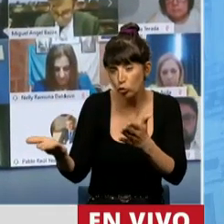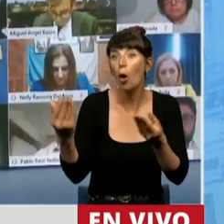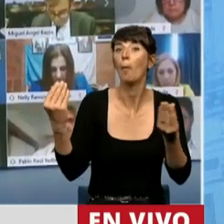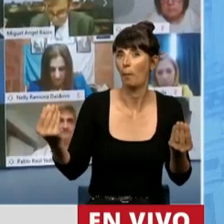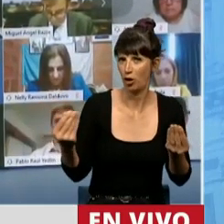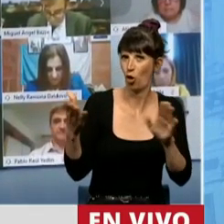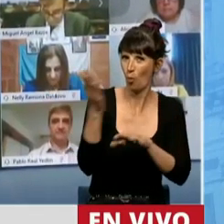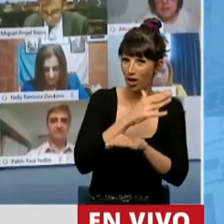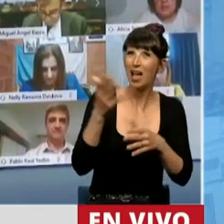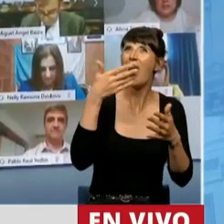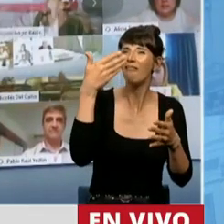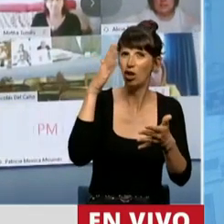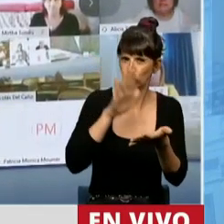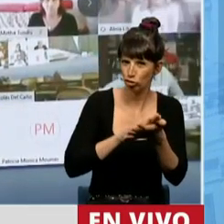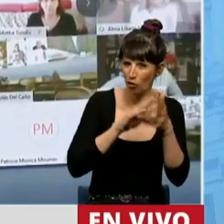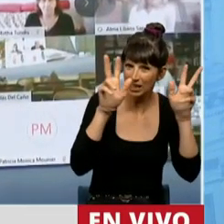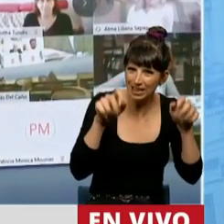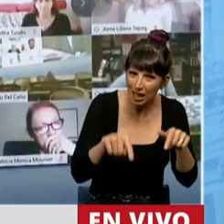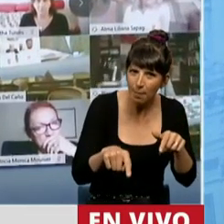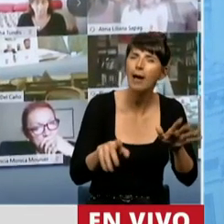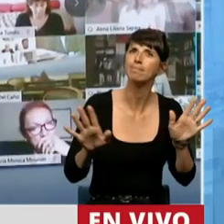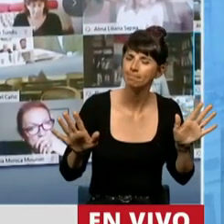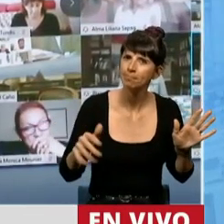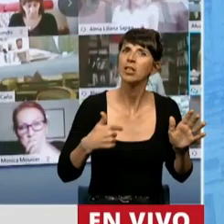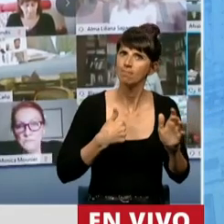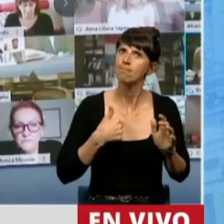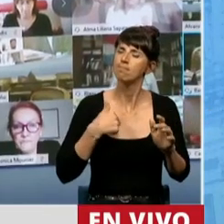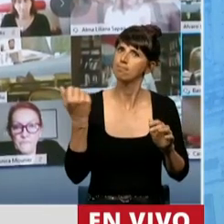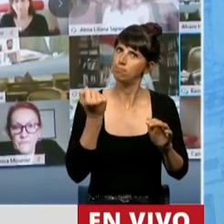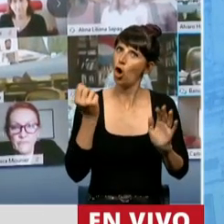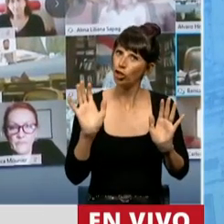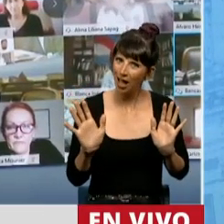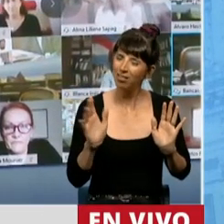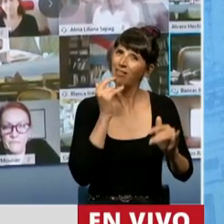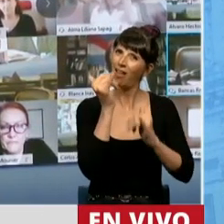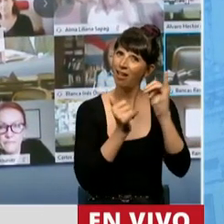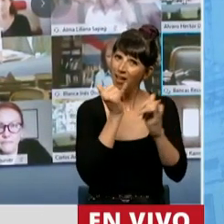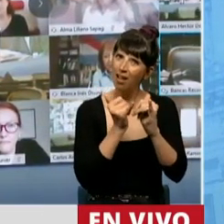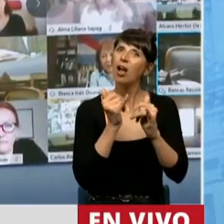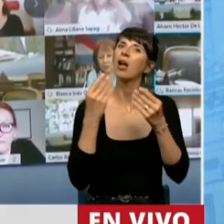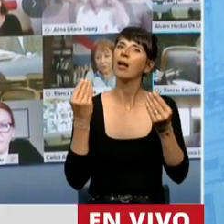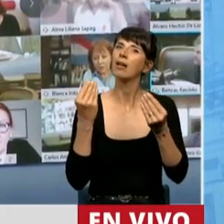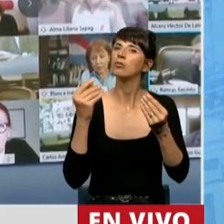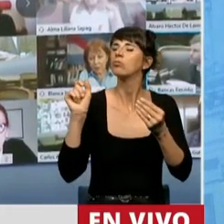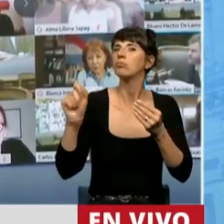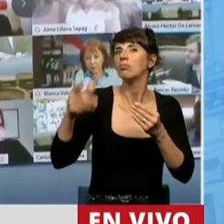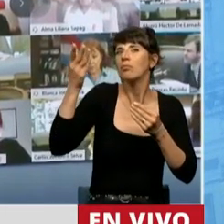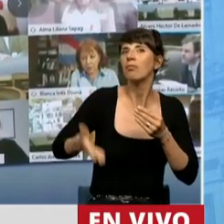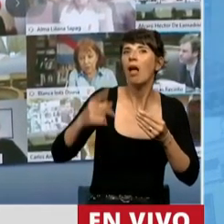parece que tiene que darse la visión y analizarse también la actitud del Presidente de la Nación.